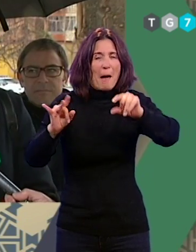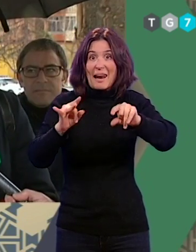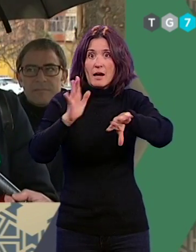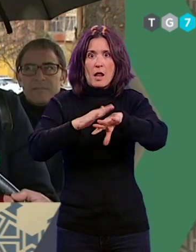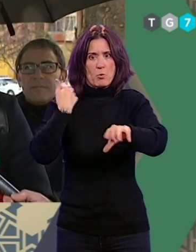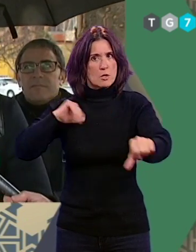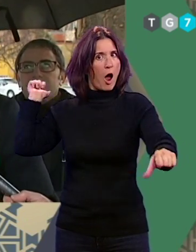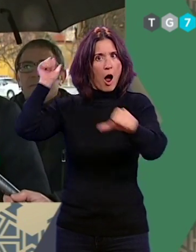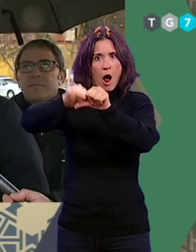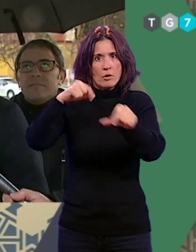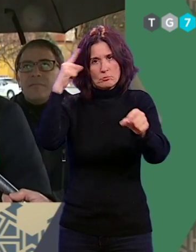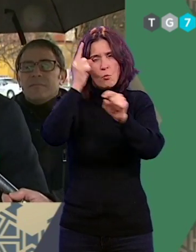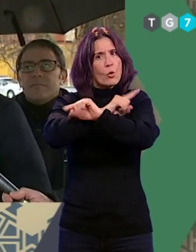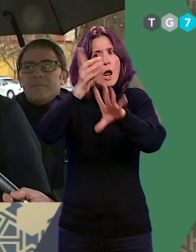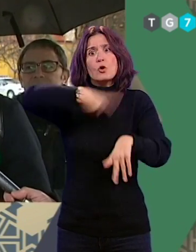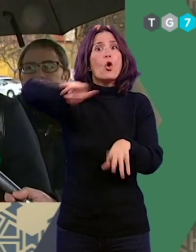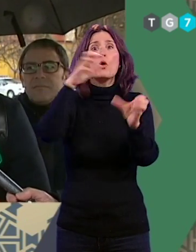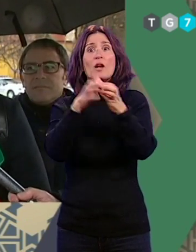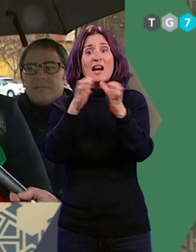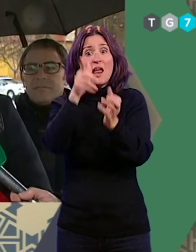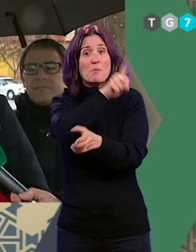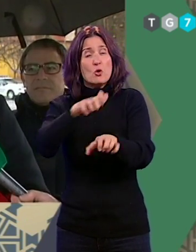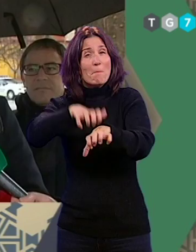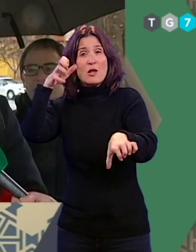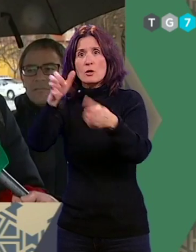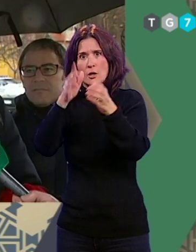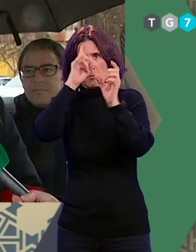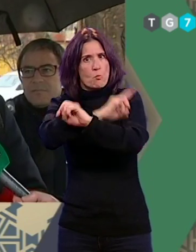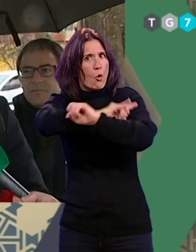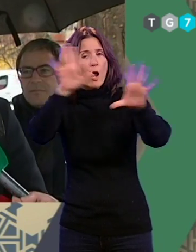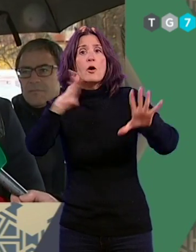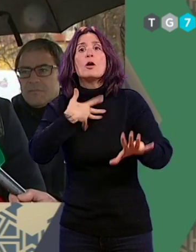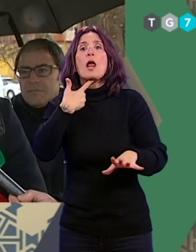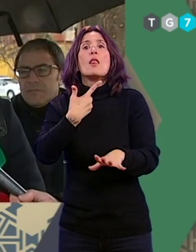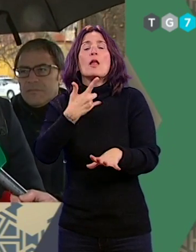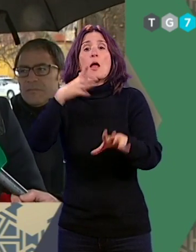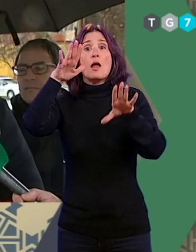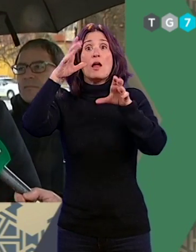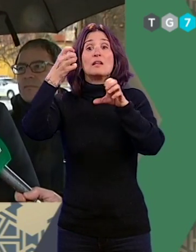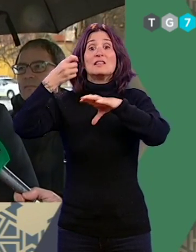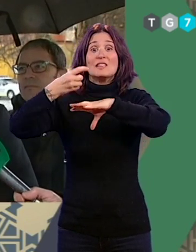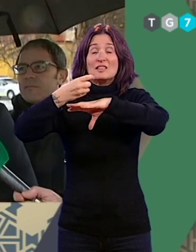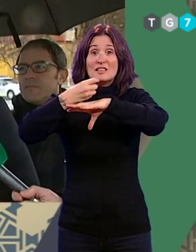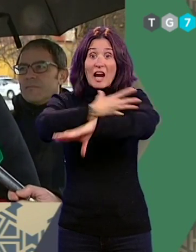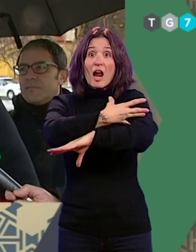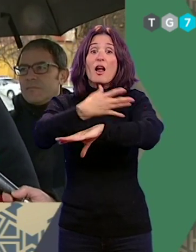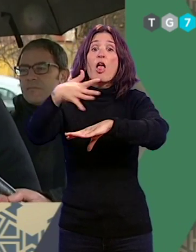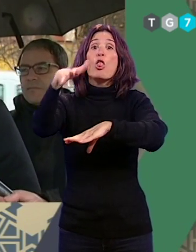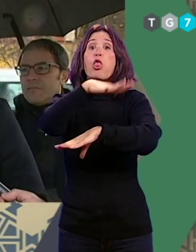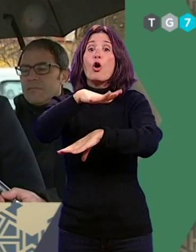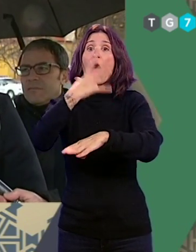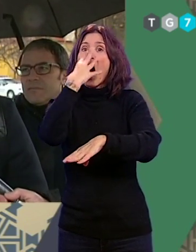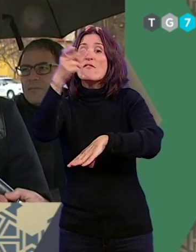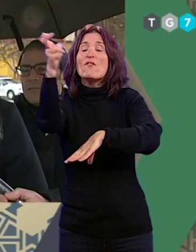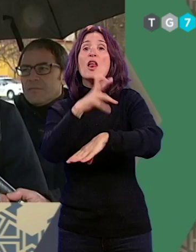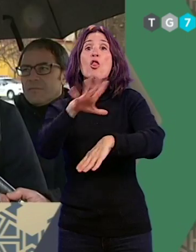superó hace mucho tiempo ese debate. Todos los granadinos, la gran mayoría de Granada, dejo muy claro que el mejor sitio para la llegada del tren y el AVE